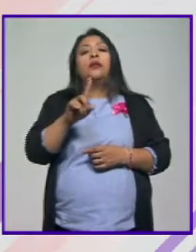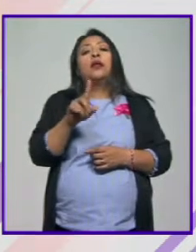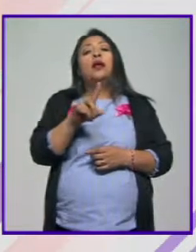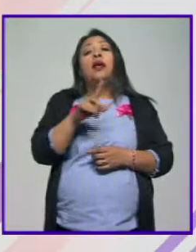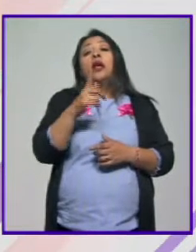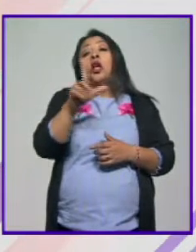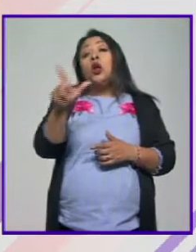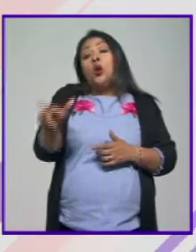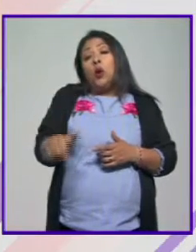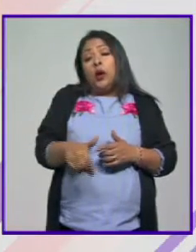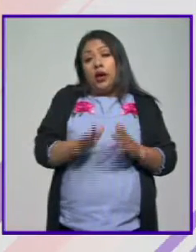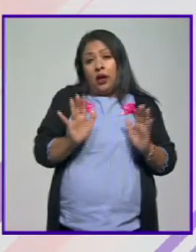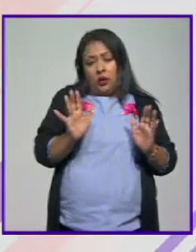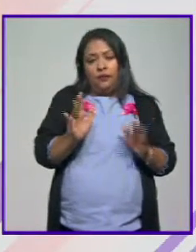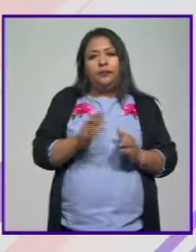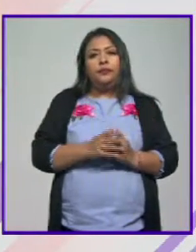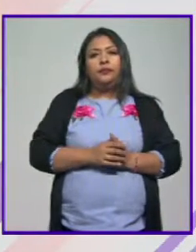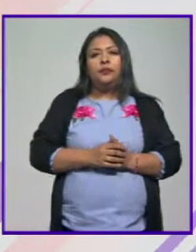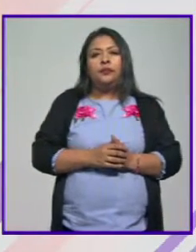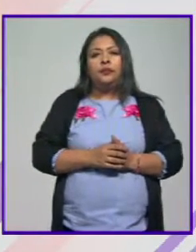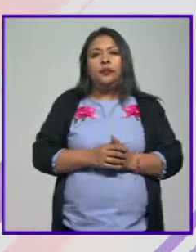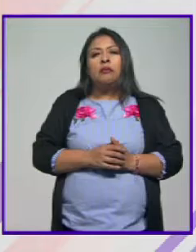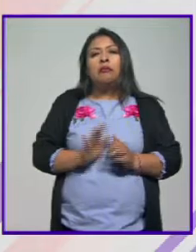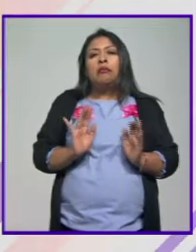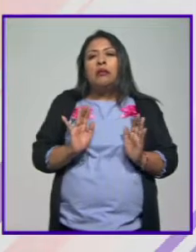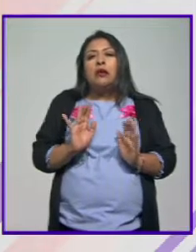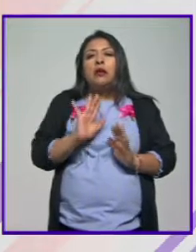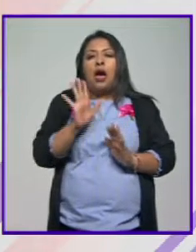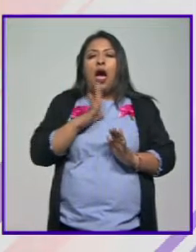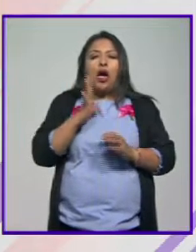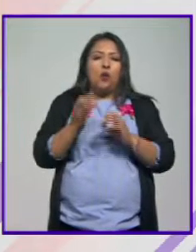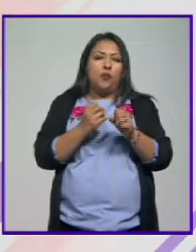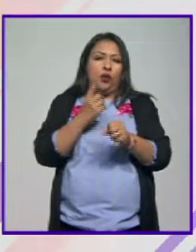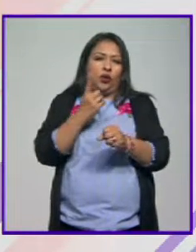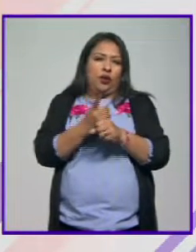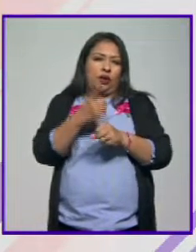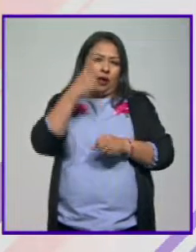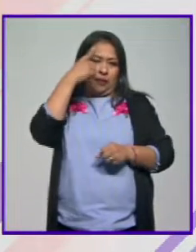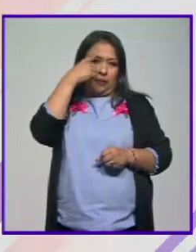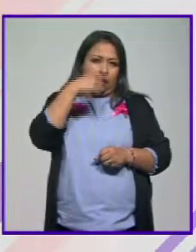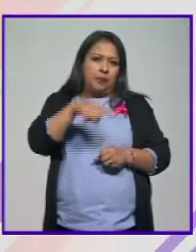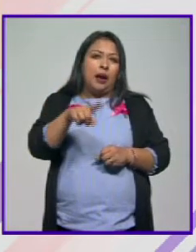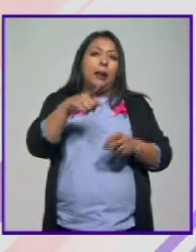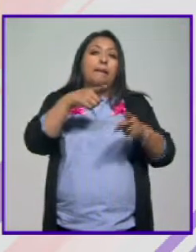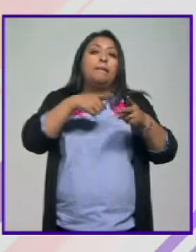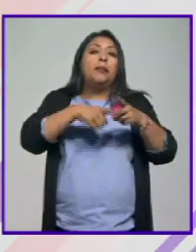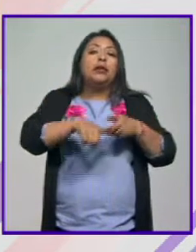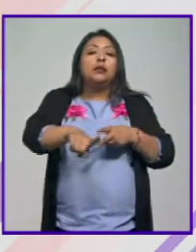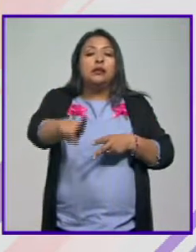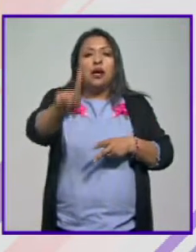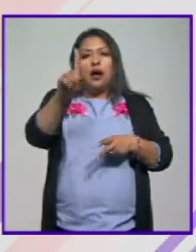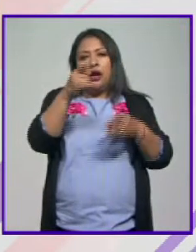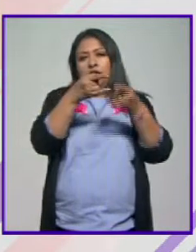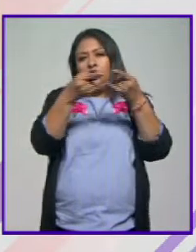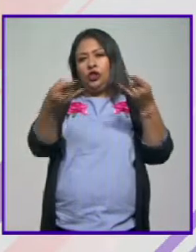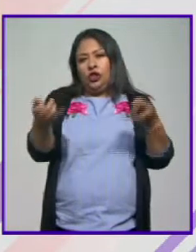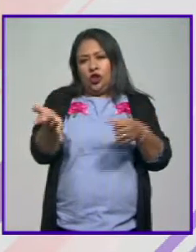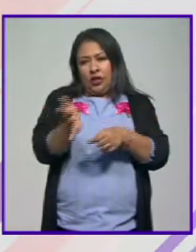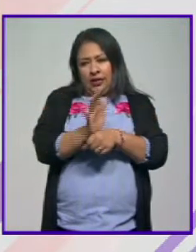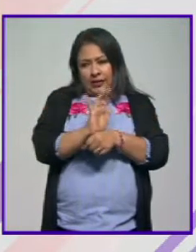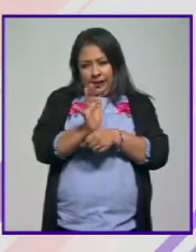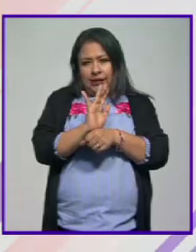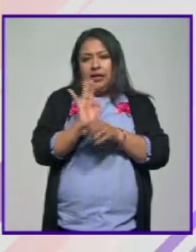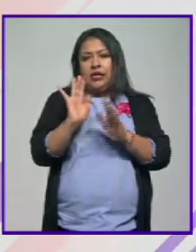y luego pues cuando digamos se me dio la oportunidad de comenzar con esta historia del cine